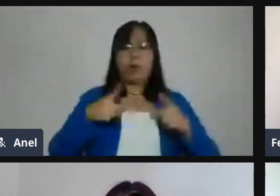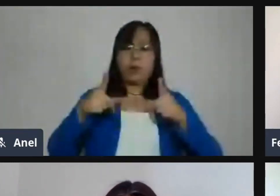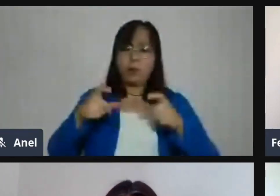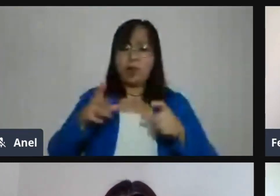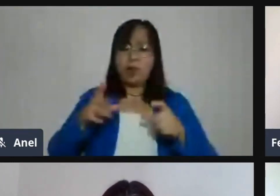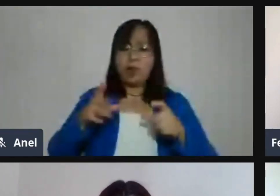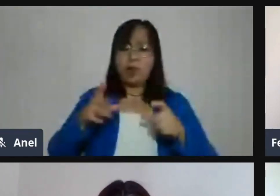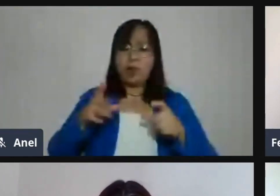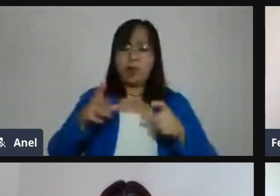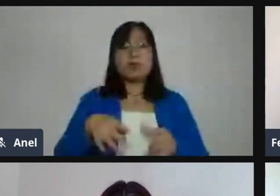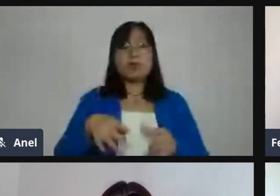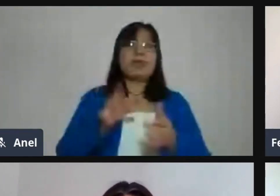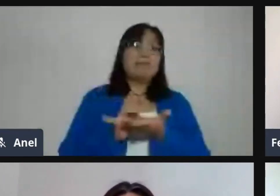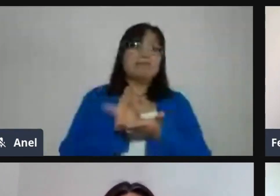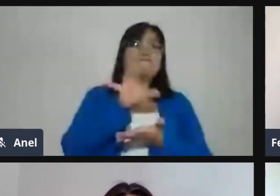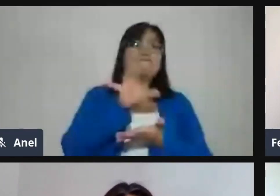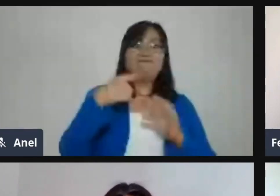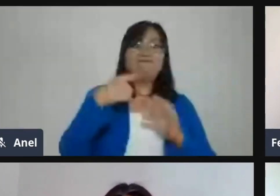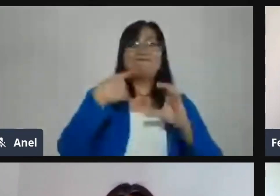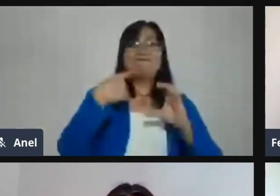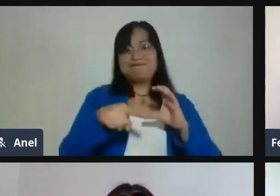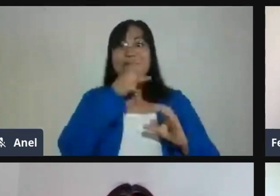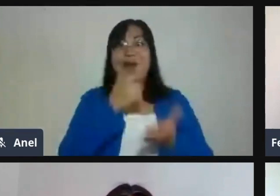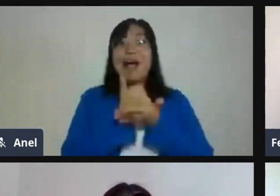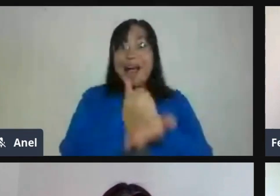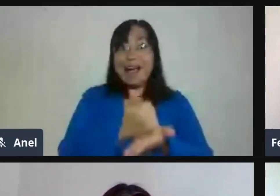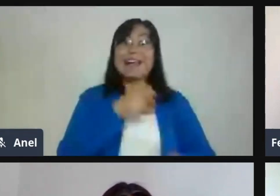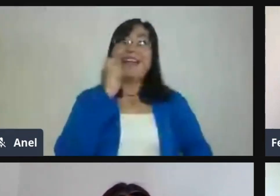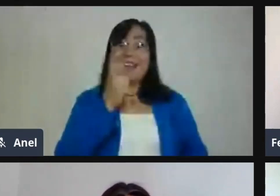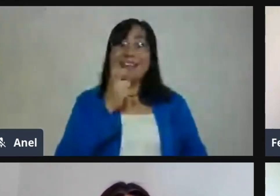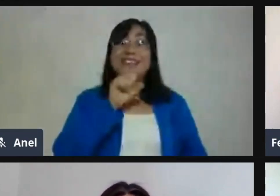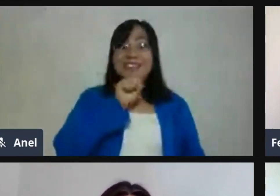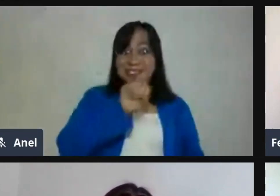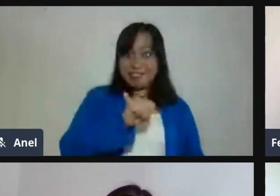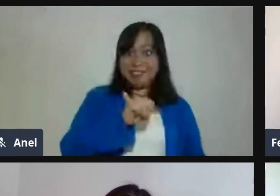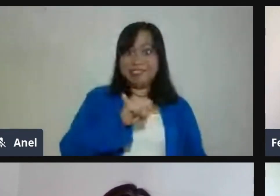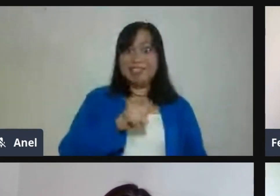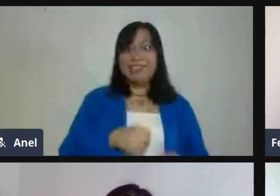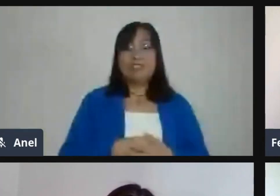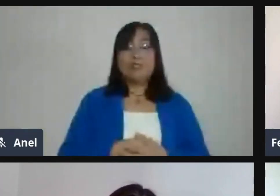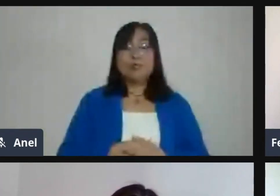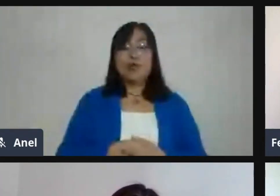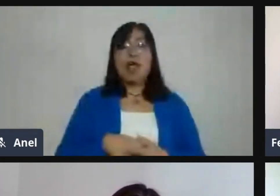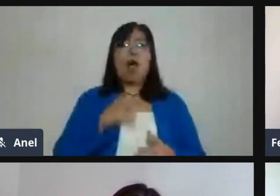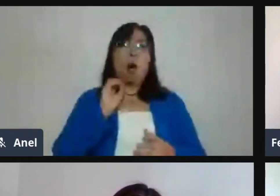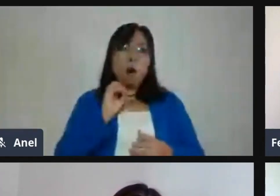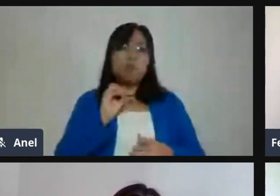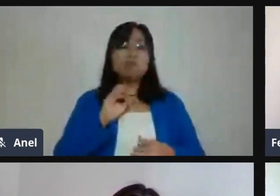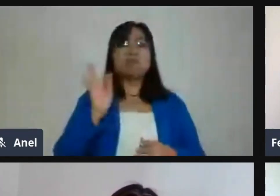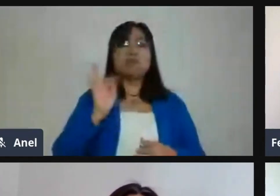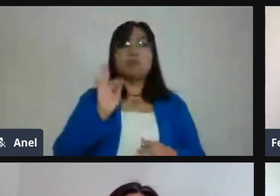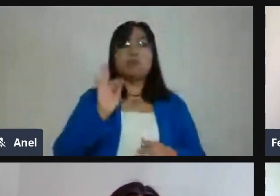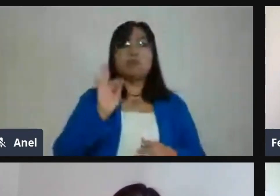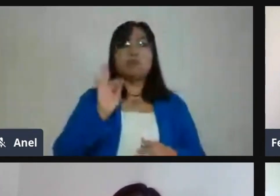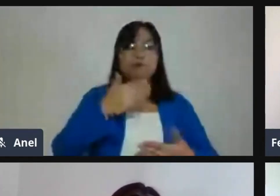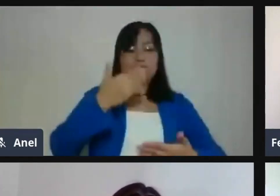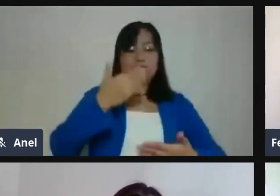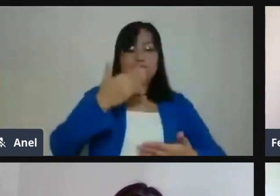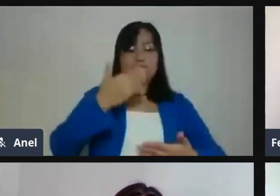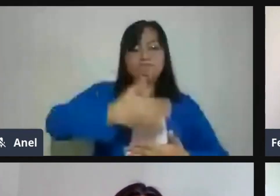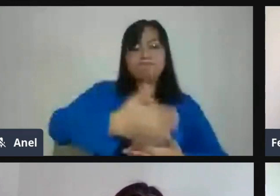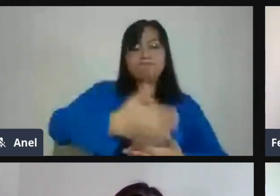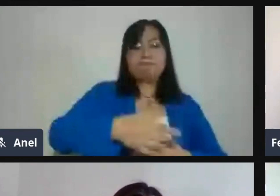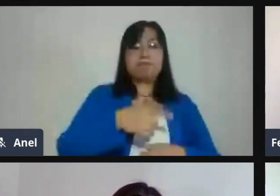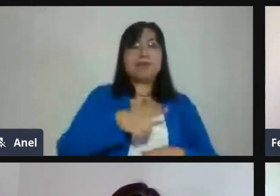mandan al correo del maestro, ¿no? O simplemente van haciendo su carpeta, como también se ha dicho en muchas ocasiones y cuando